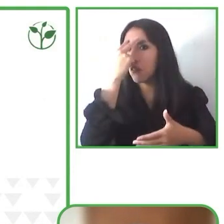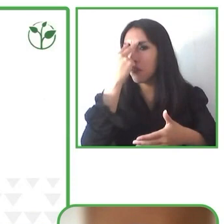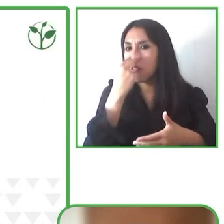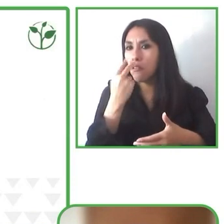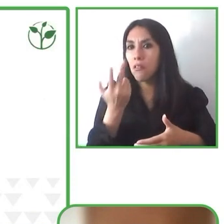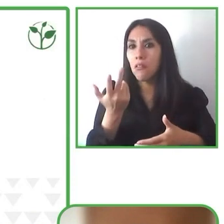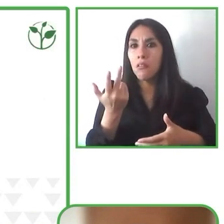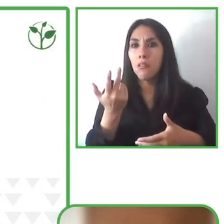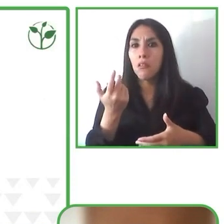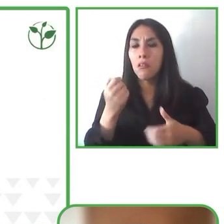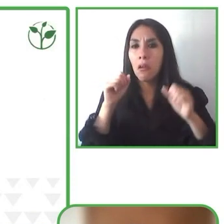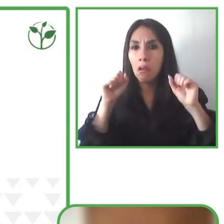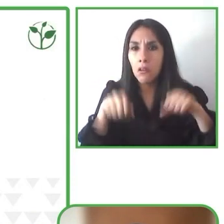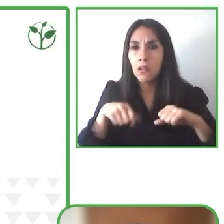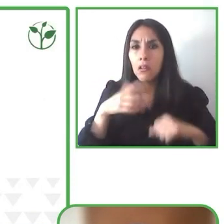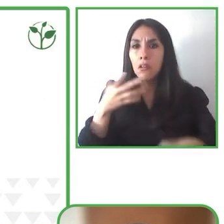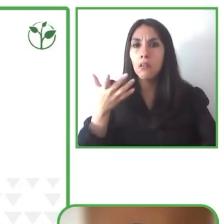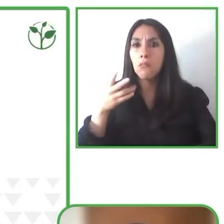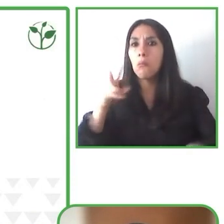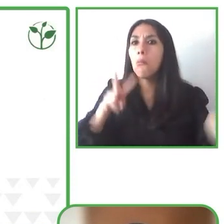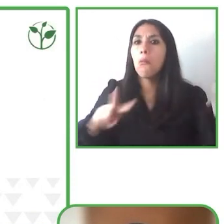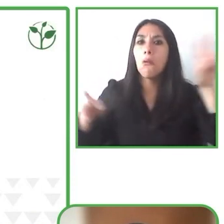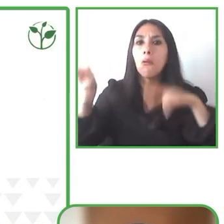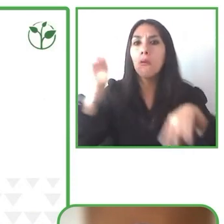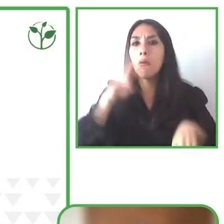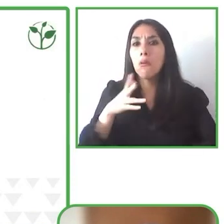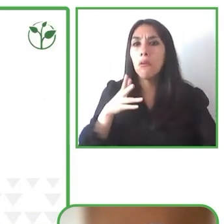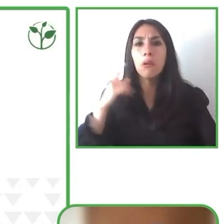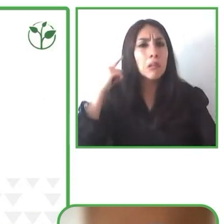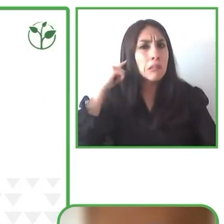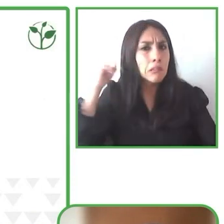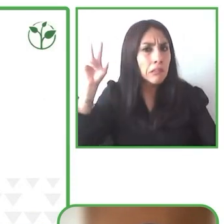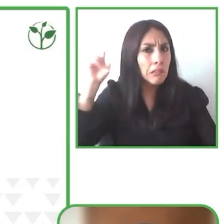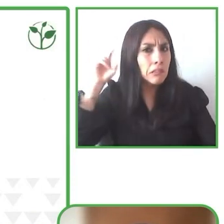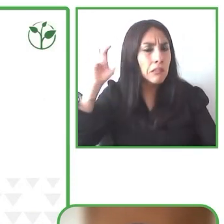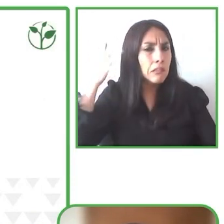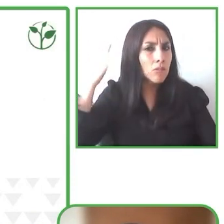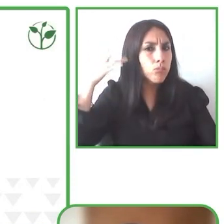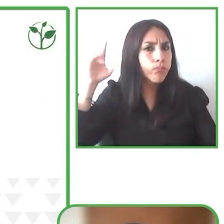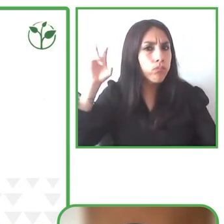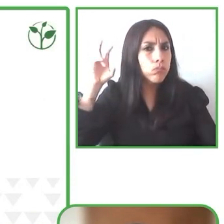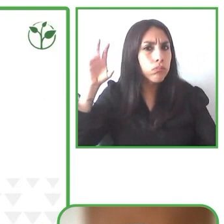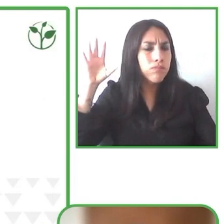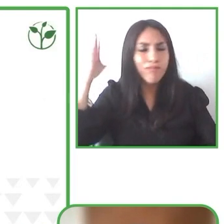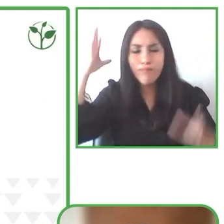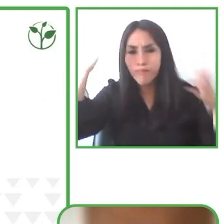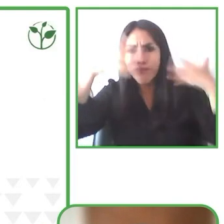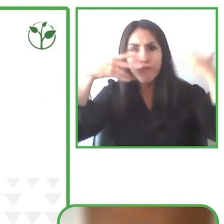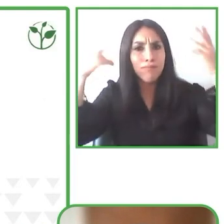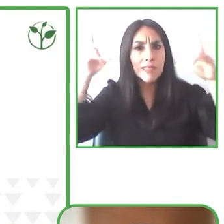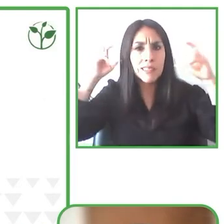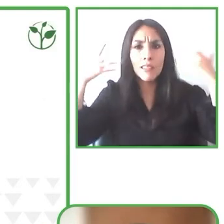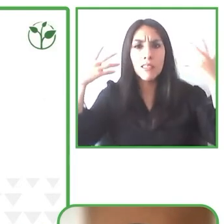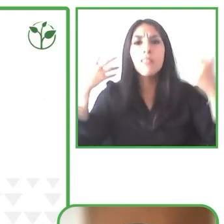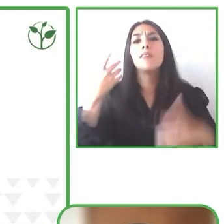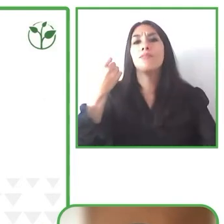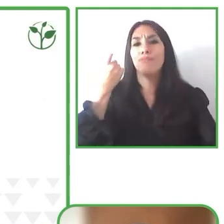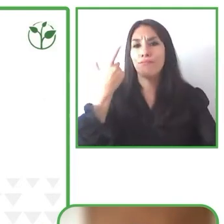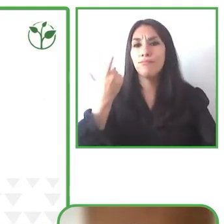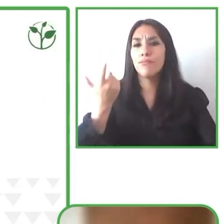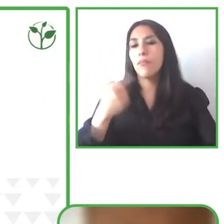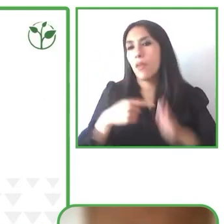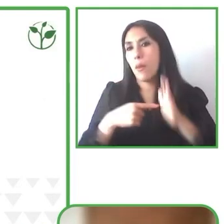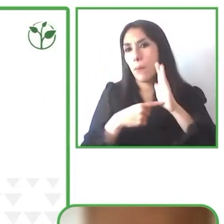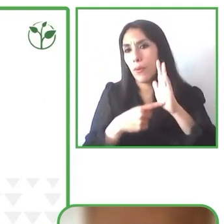nuestro centro cultural que posee muchas obras de artes ya sean esculturas como también cuadros y aun cuando